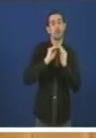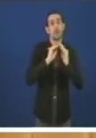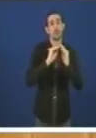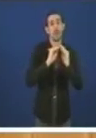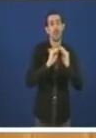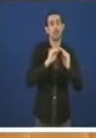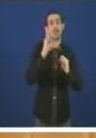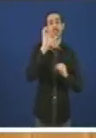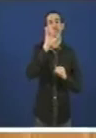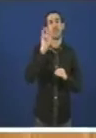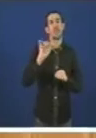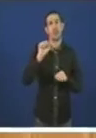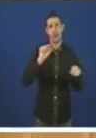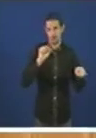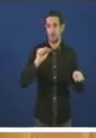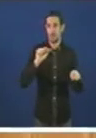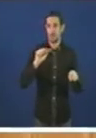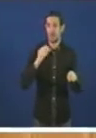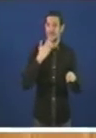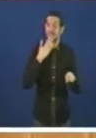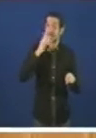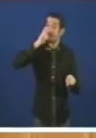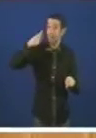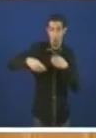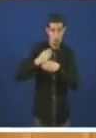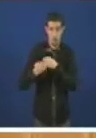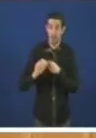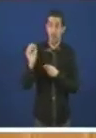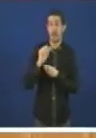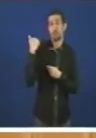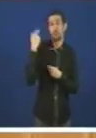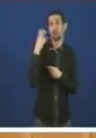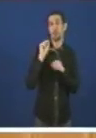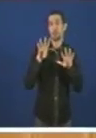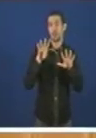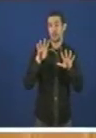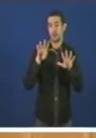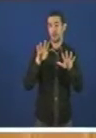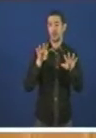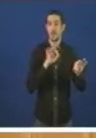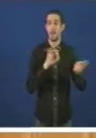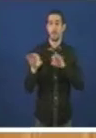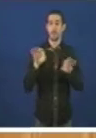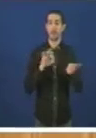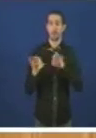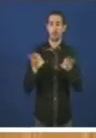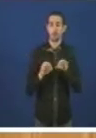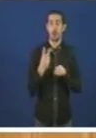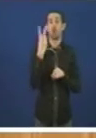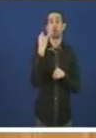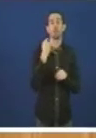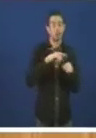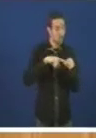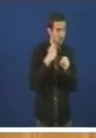2000 vou rematando xe presidente no ano 2009 ia crear 2000 postos de traball